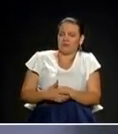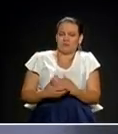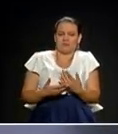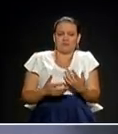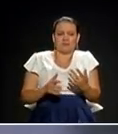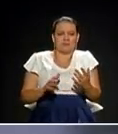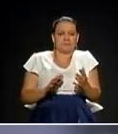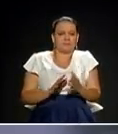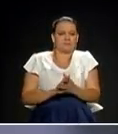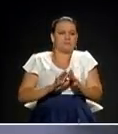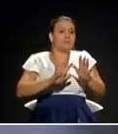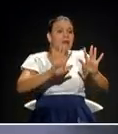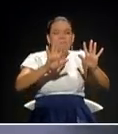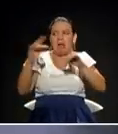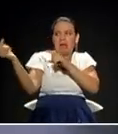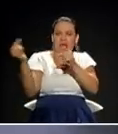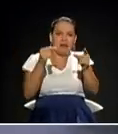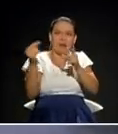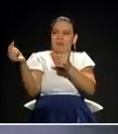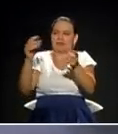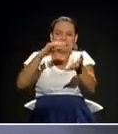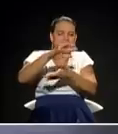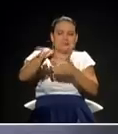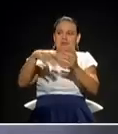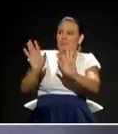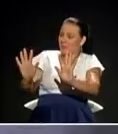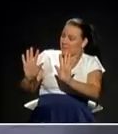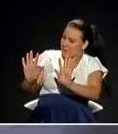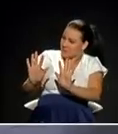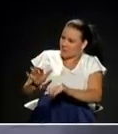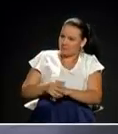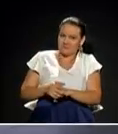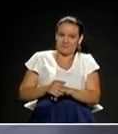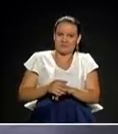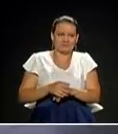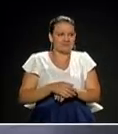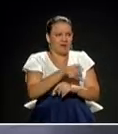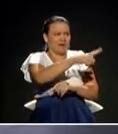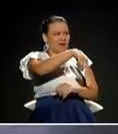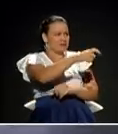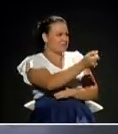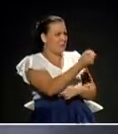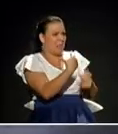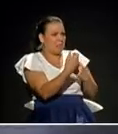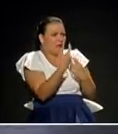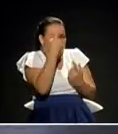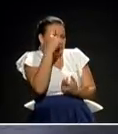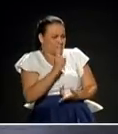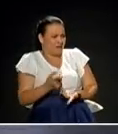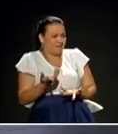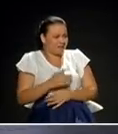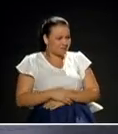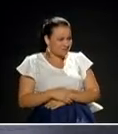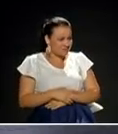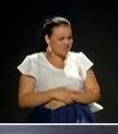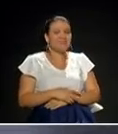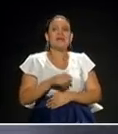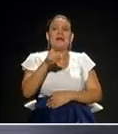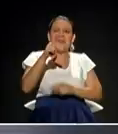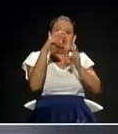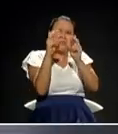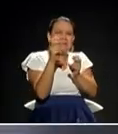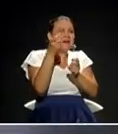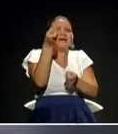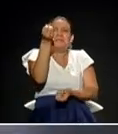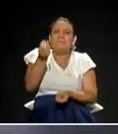boleta a los ciudadanos. ya fue su O sea, realmente no ha sido capaz de preguntar. Listo, tiempo. En el tema del Circo del Sol, pues no te entendí la